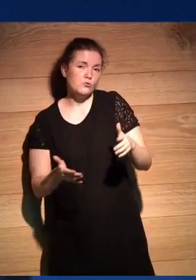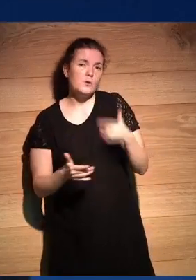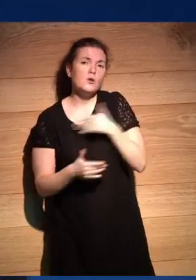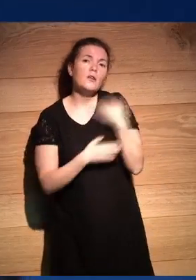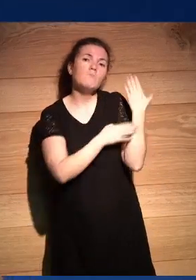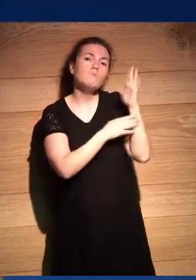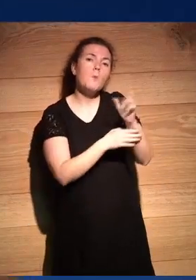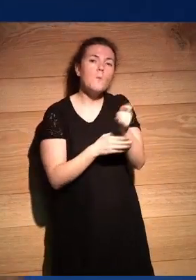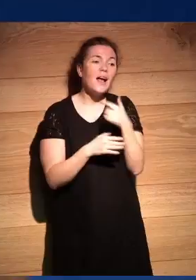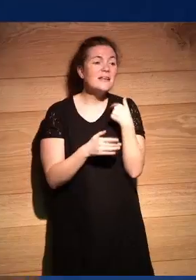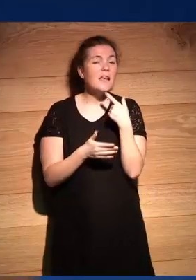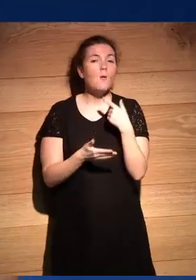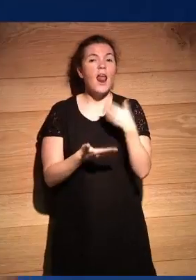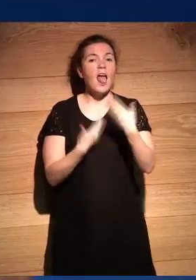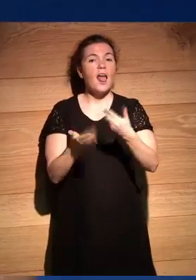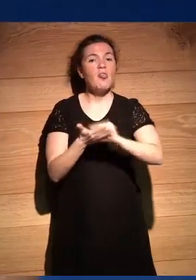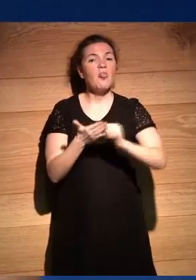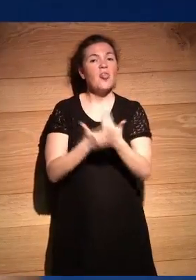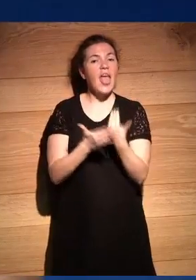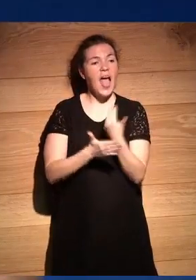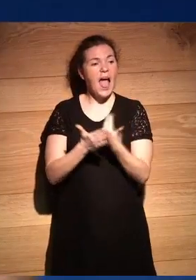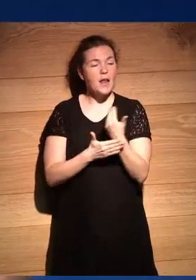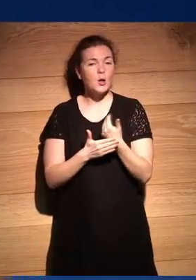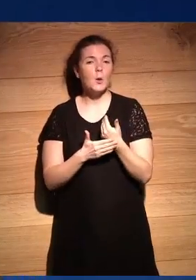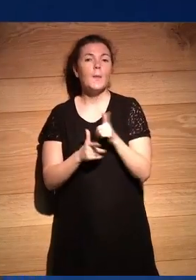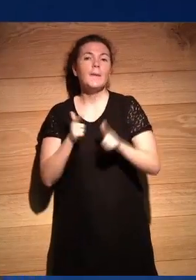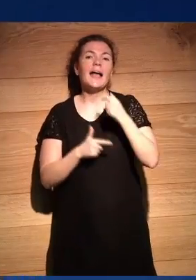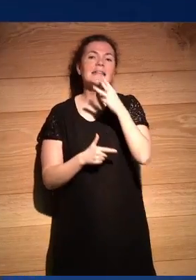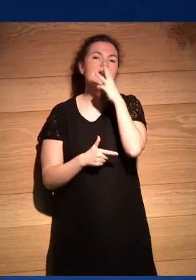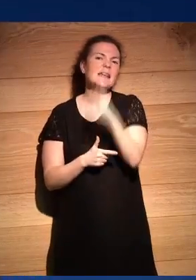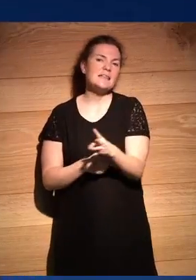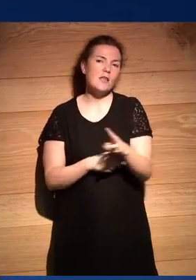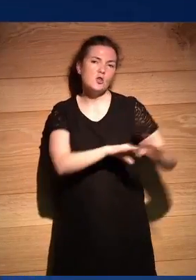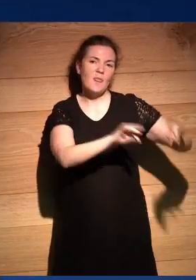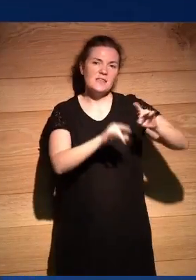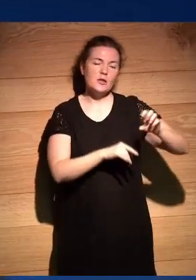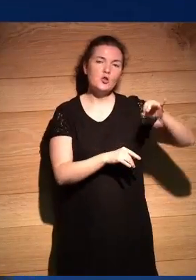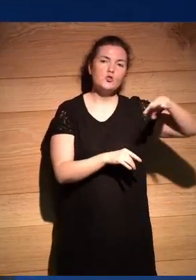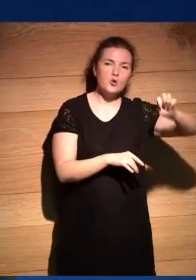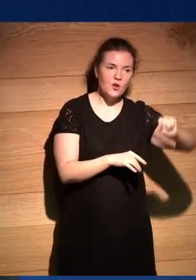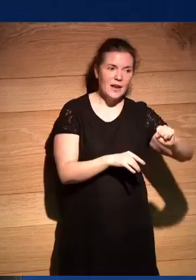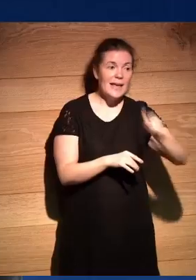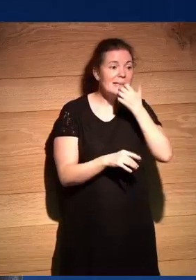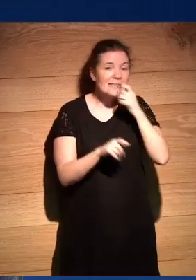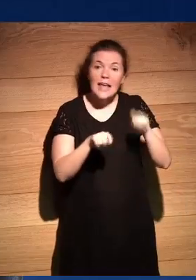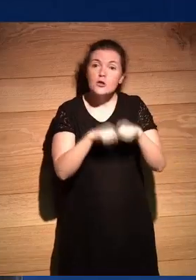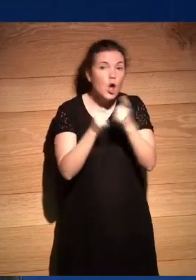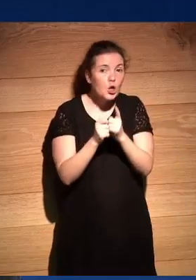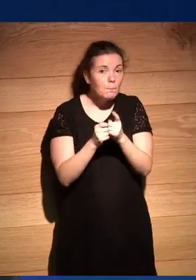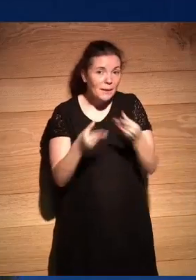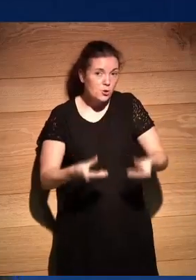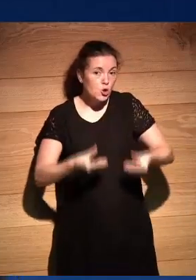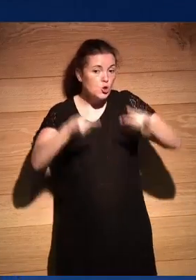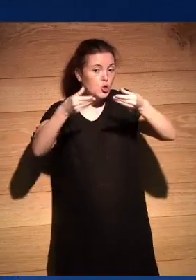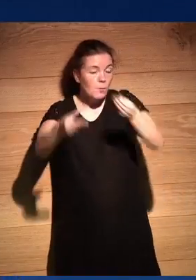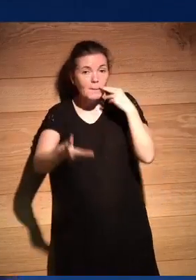mostrar un poco este es el diario de viajes de los tres años de viajes por el desierto de Sonora ahora se lo si no me lo rompen se lo dejo para que lo vean